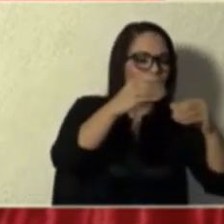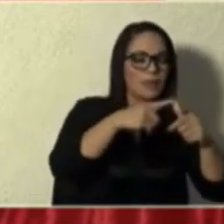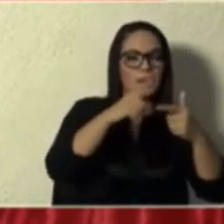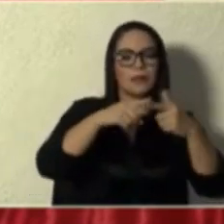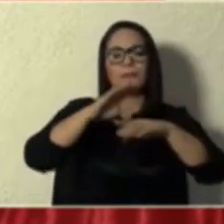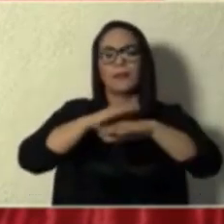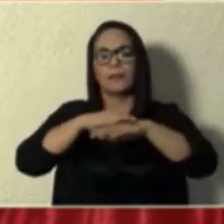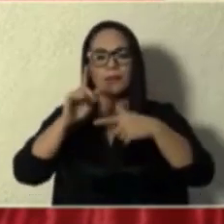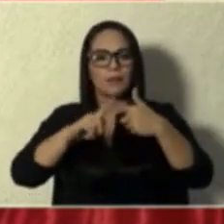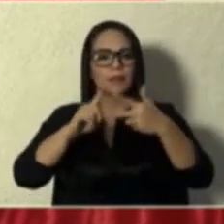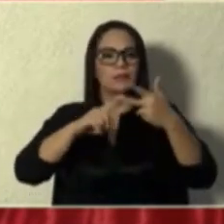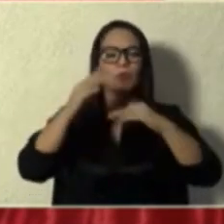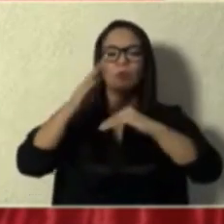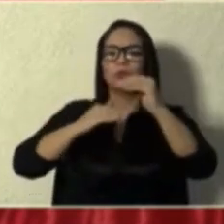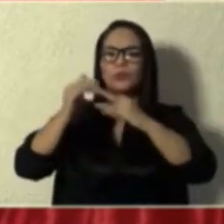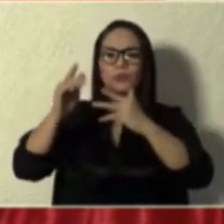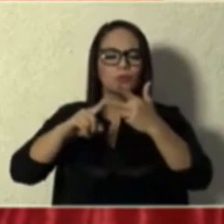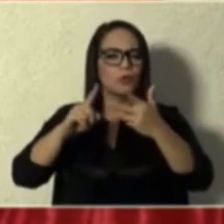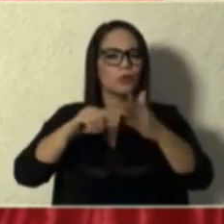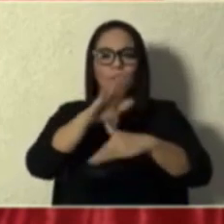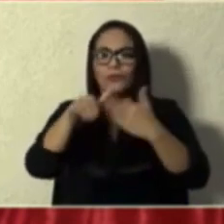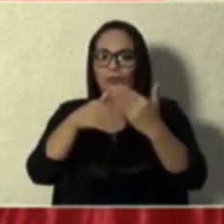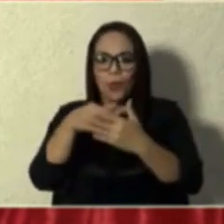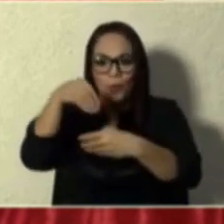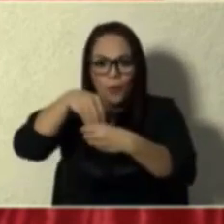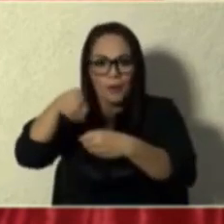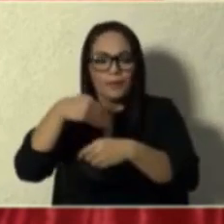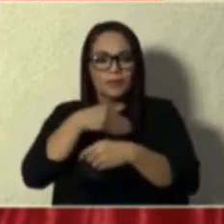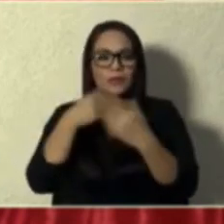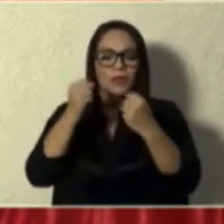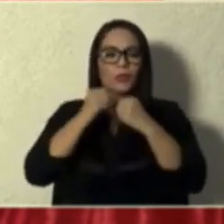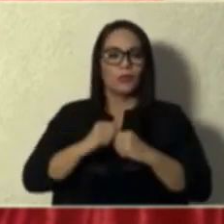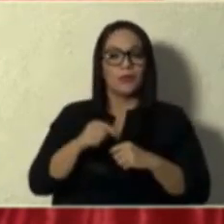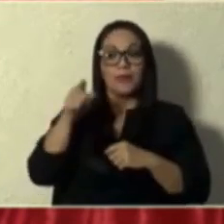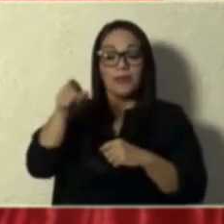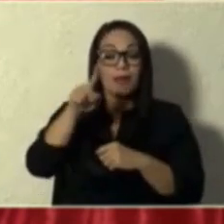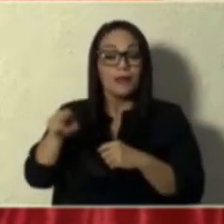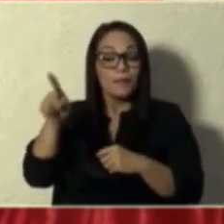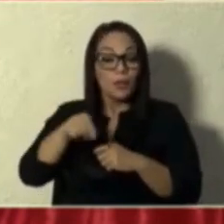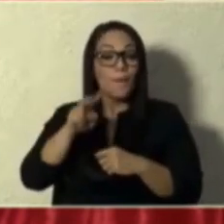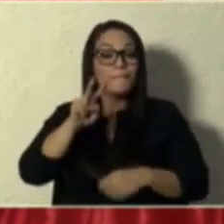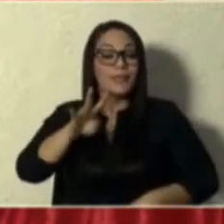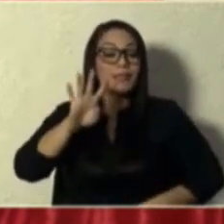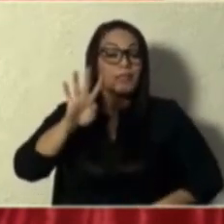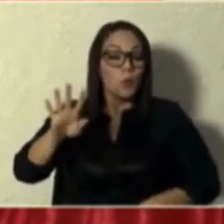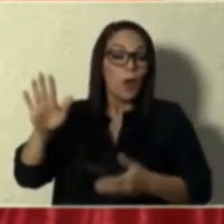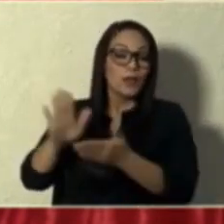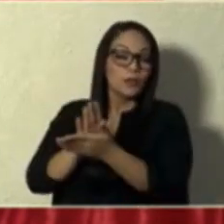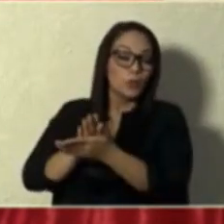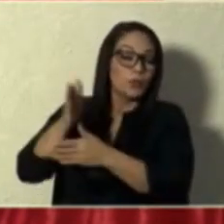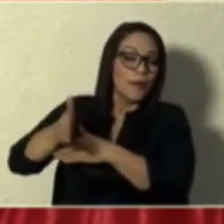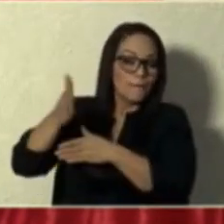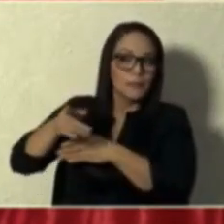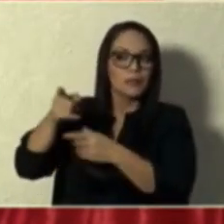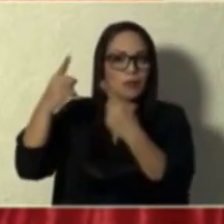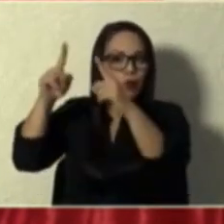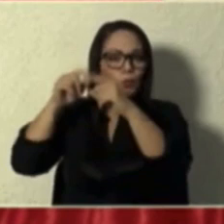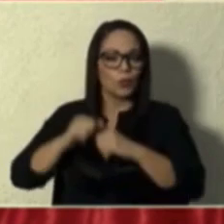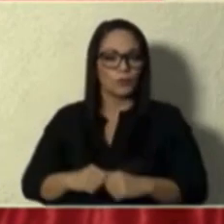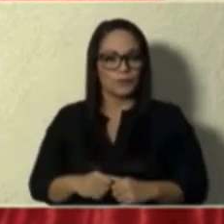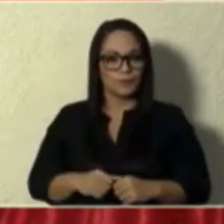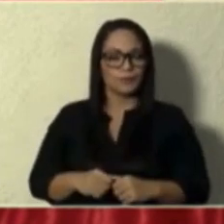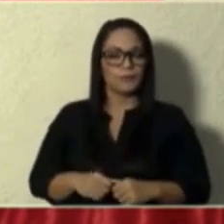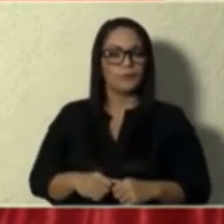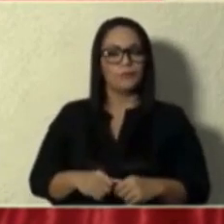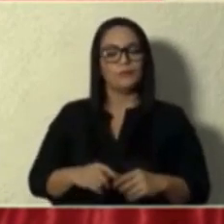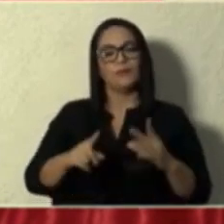permisos, construcción. Todo pasa por ahí. Y ella eliminó 24 cuellos de botella ya. Guías